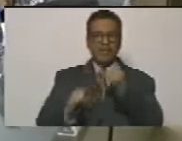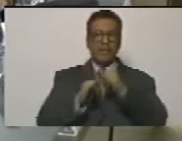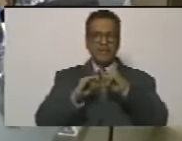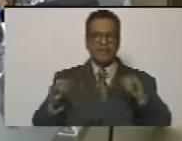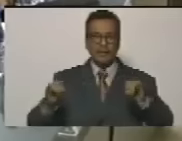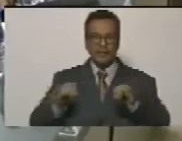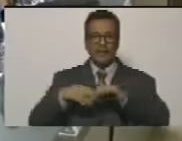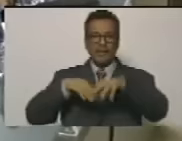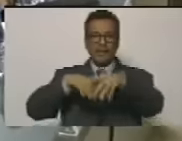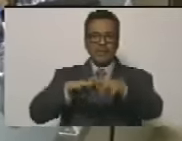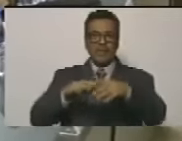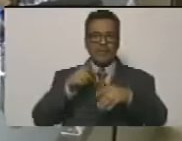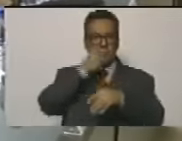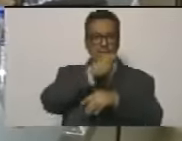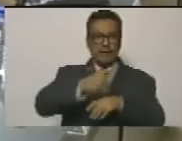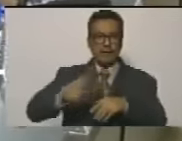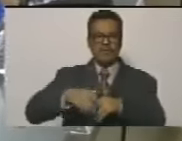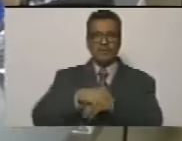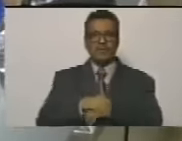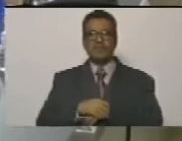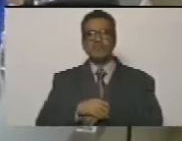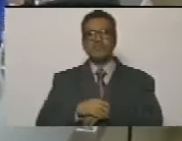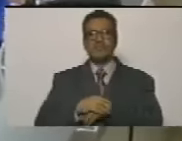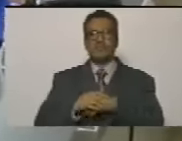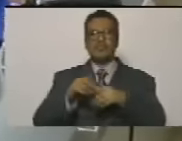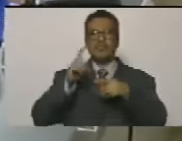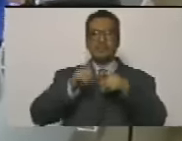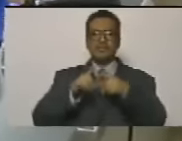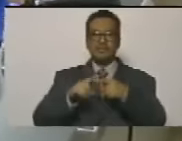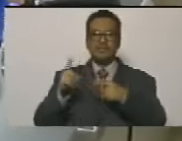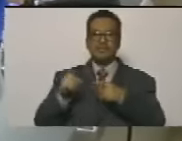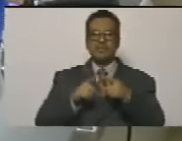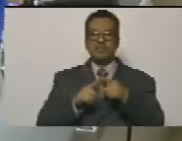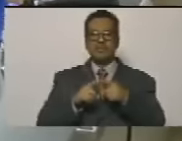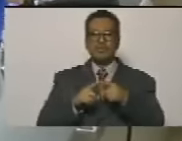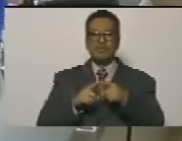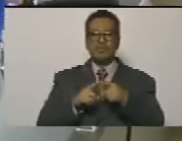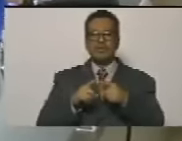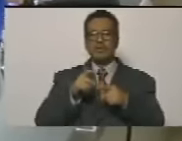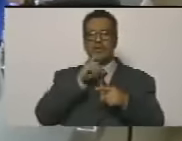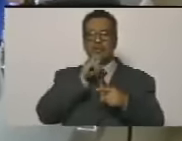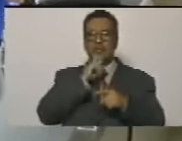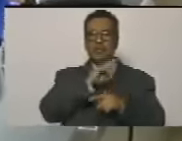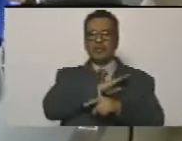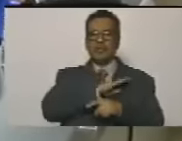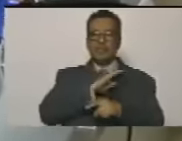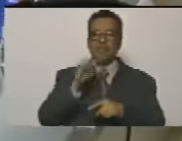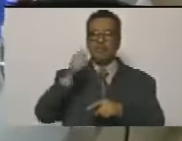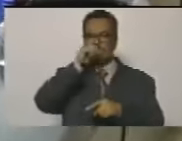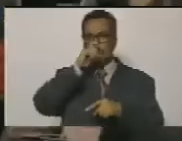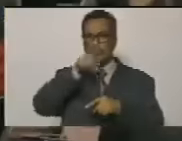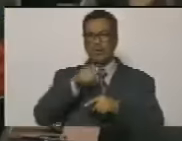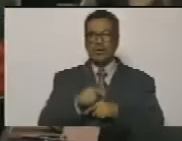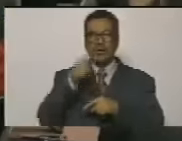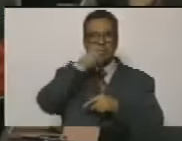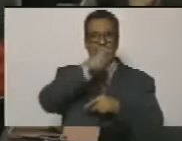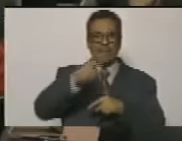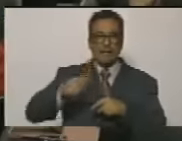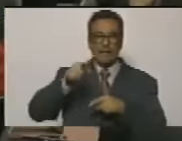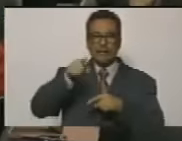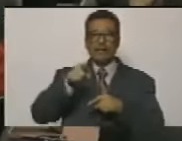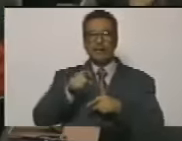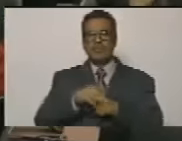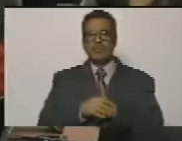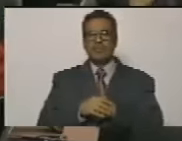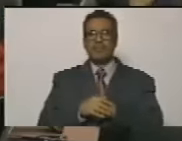Sevilla le llega al pueblo y una cosa que nos costó a nosotros 10 años los pueblos lo aprenden